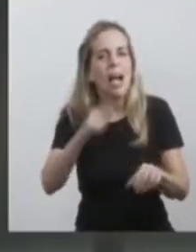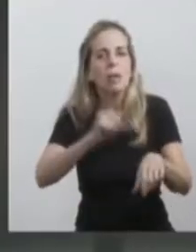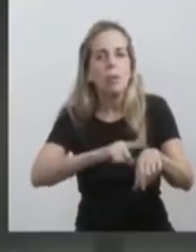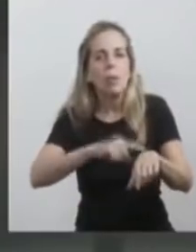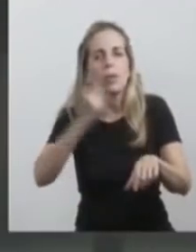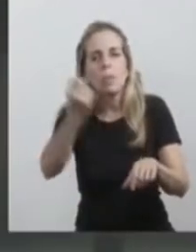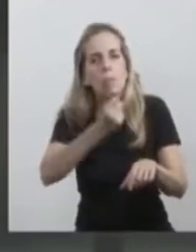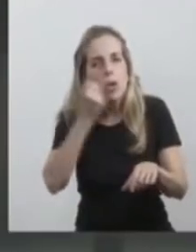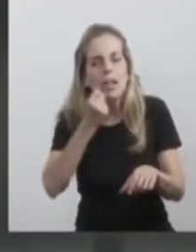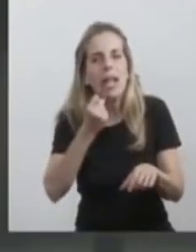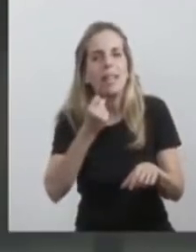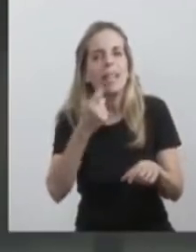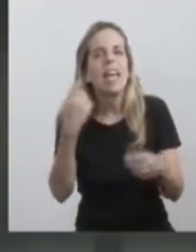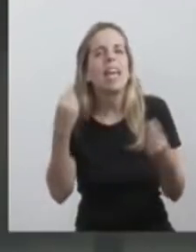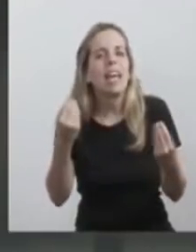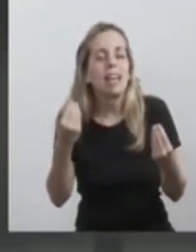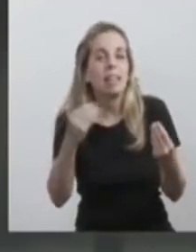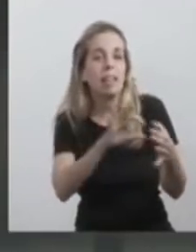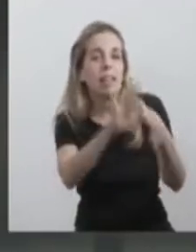unidad tanto nos importa.